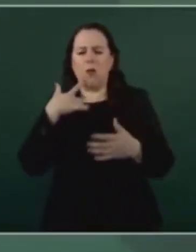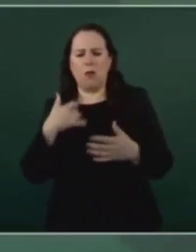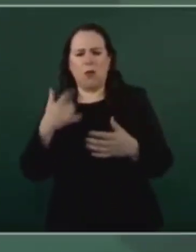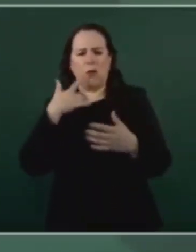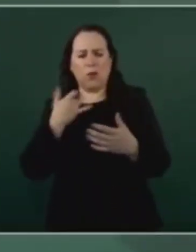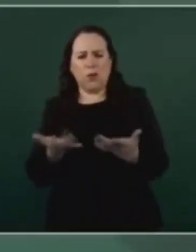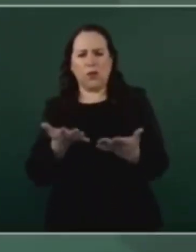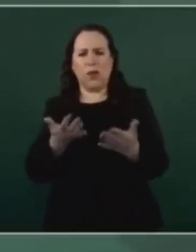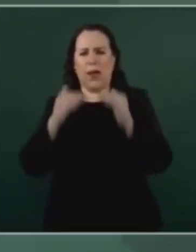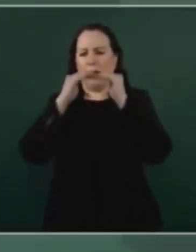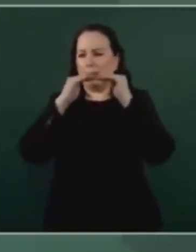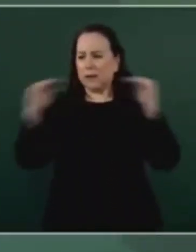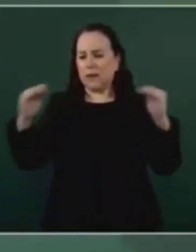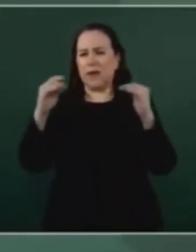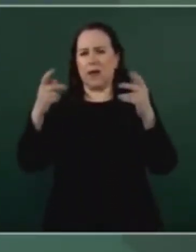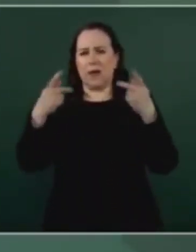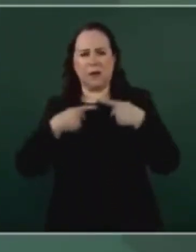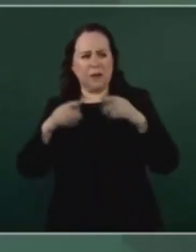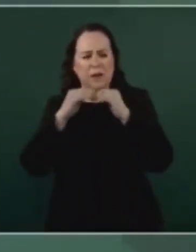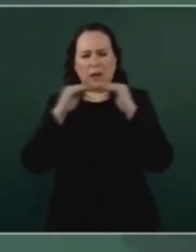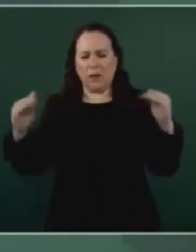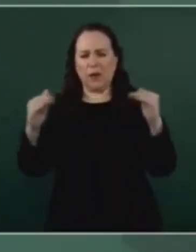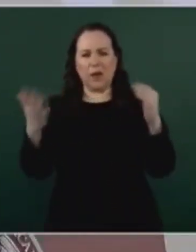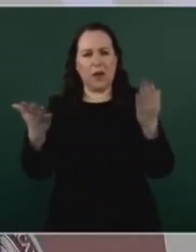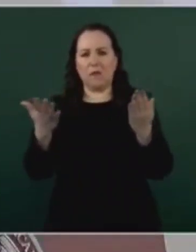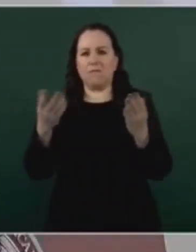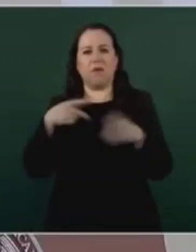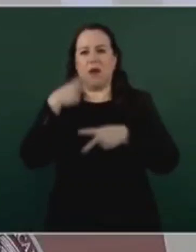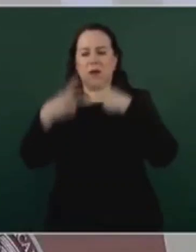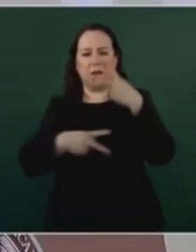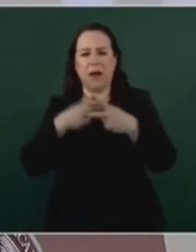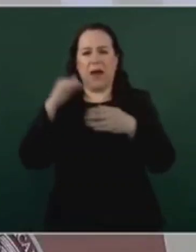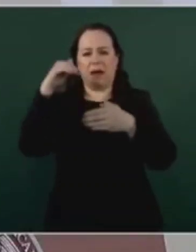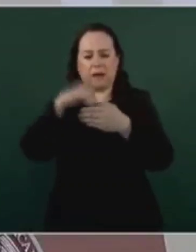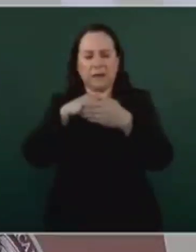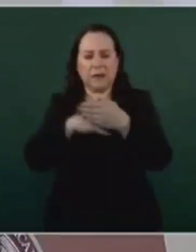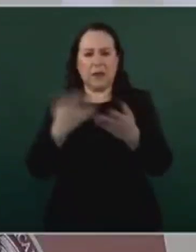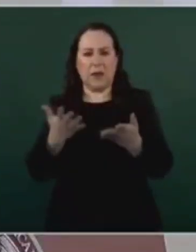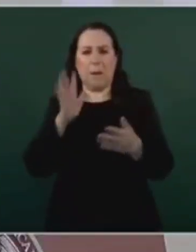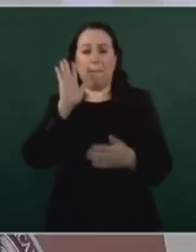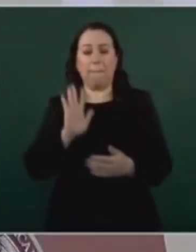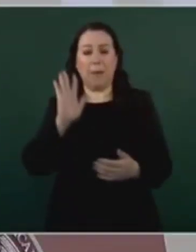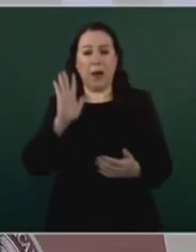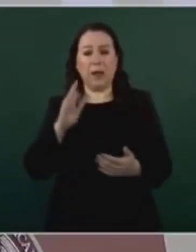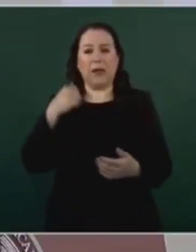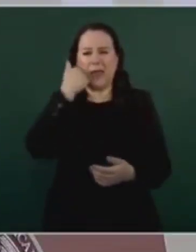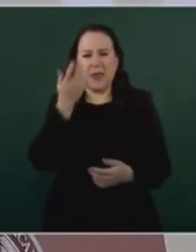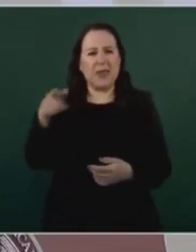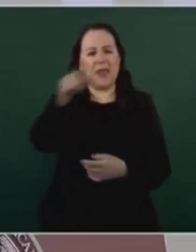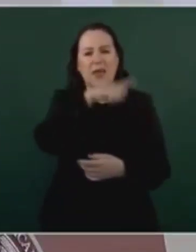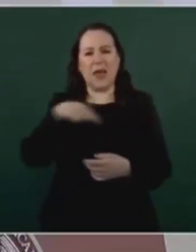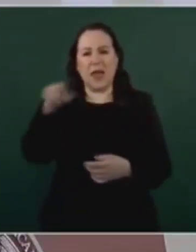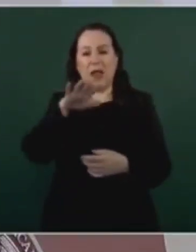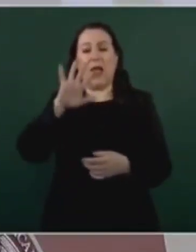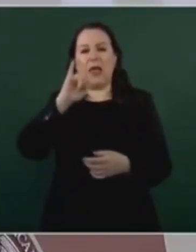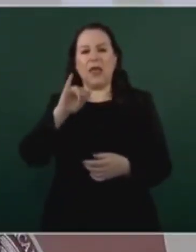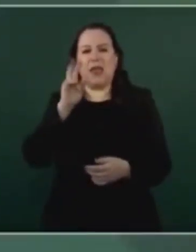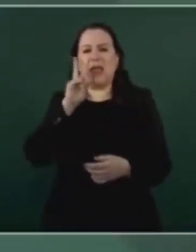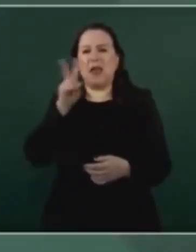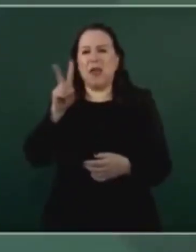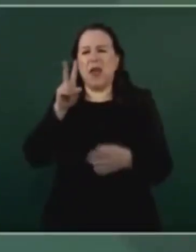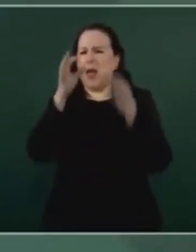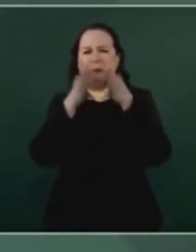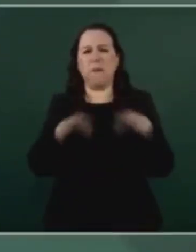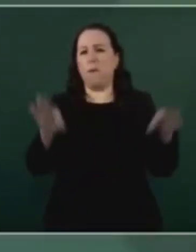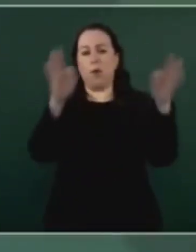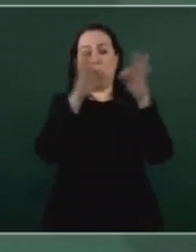no sólo en el sistema de partidos, sino en muchos sectores. Incluso se ha dejado de ver la importancia